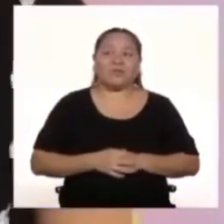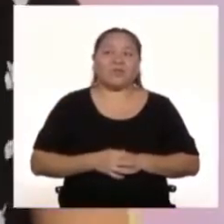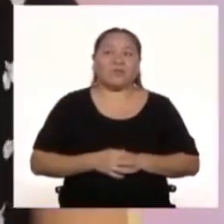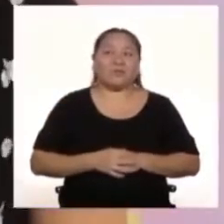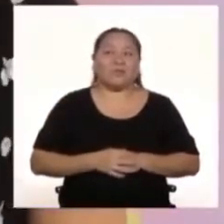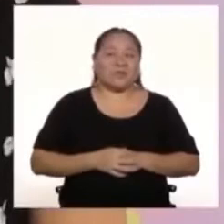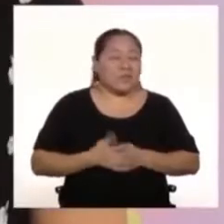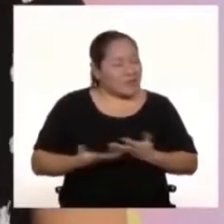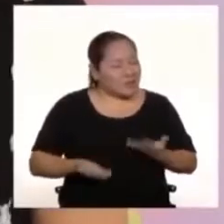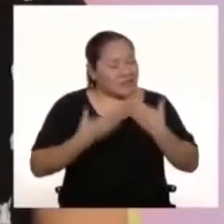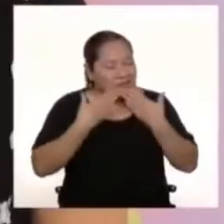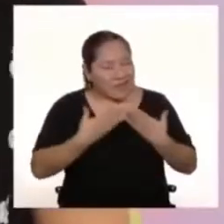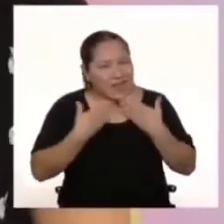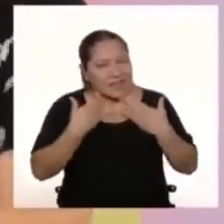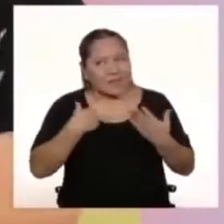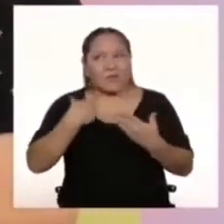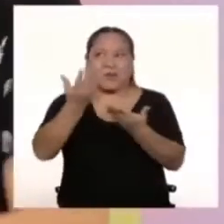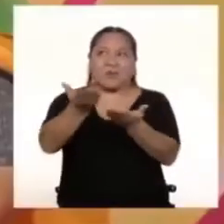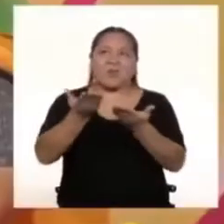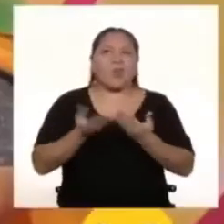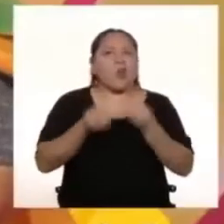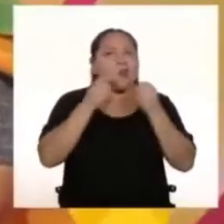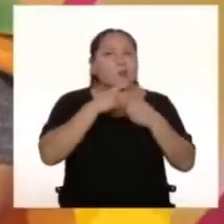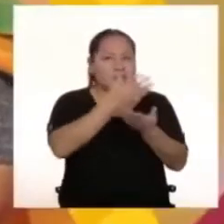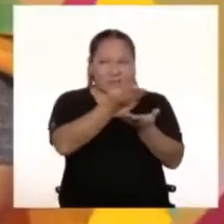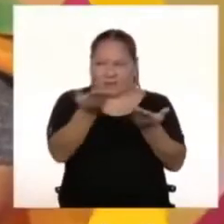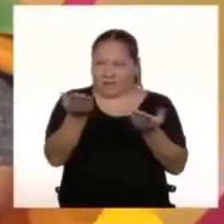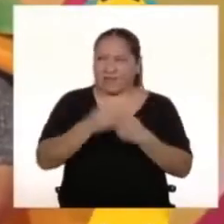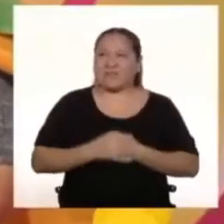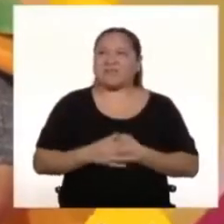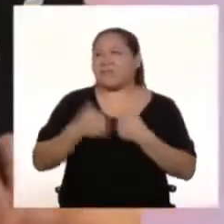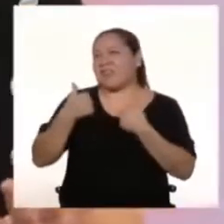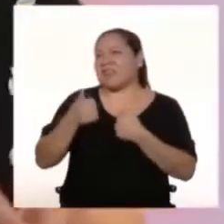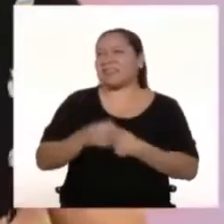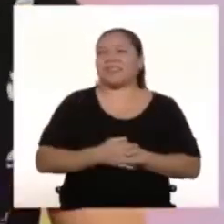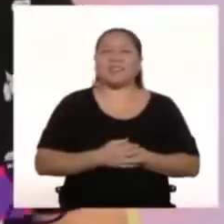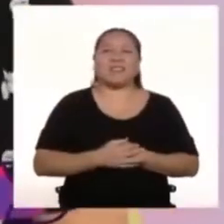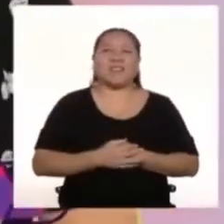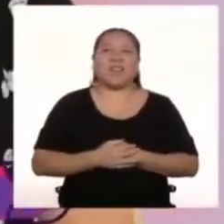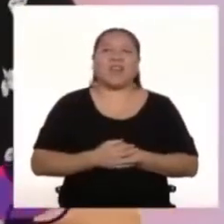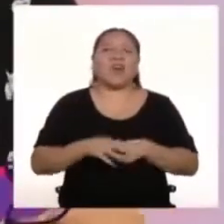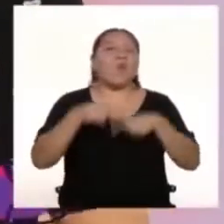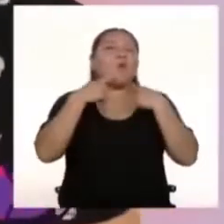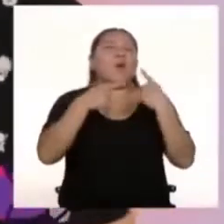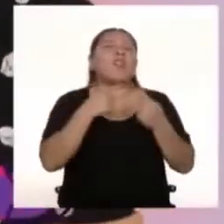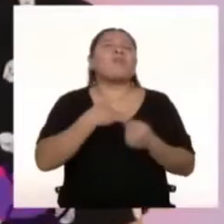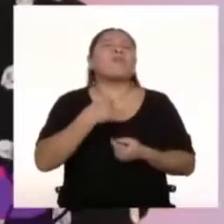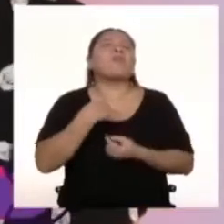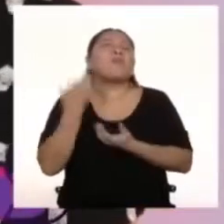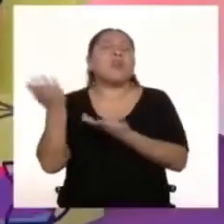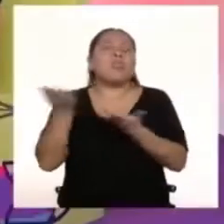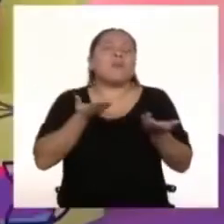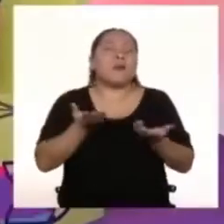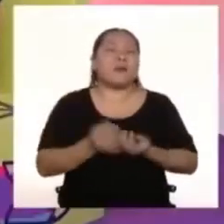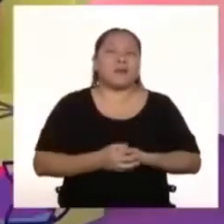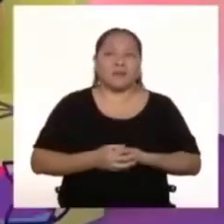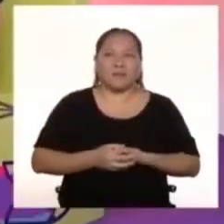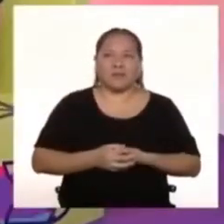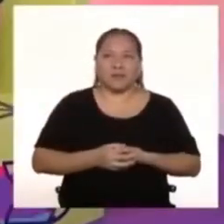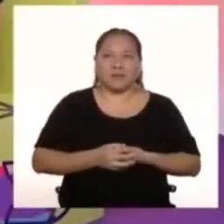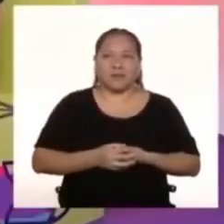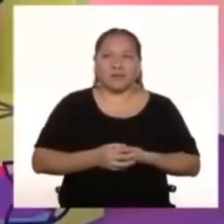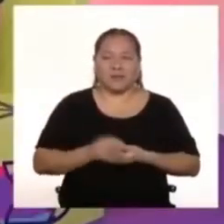¿Qué tal? Muchas gracias por invitarme ¿Cómo están ustedes? Muy bien Bueno, cuénteme ¿A qué he sido invocado hoy día? Bueno,